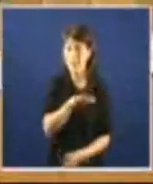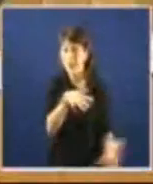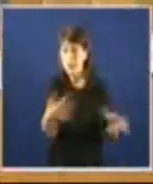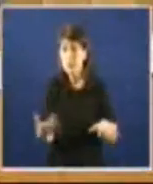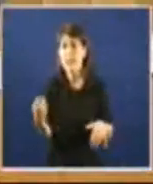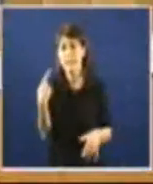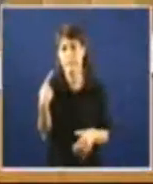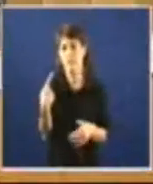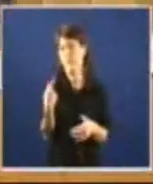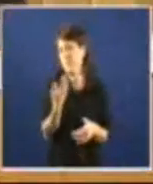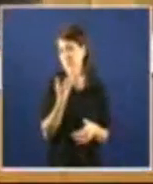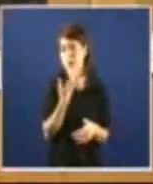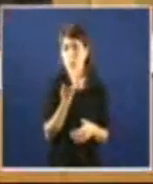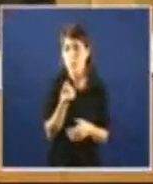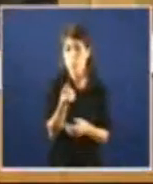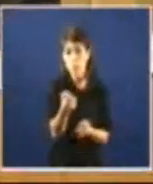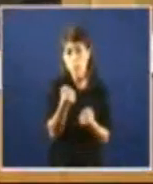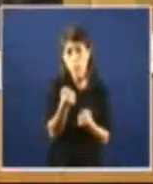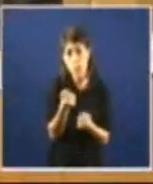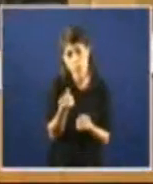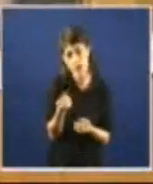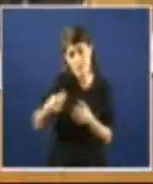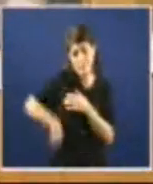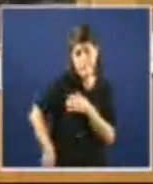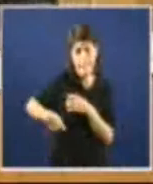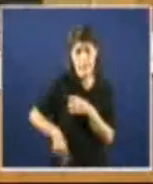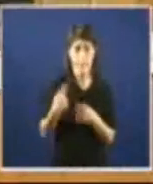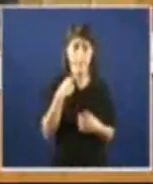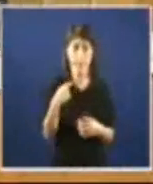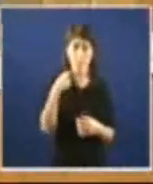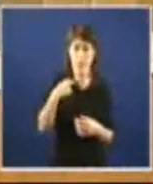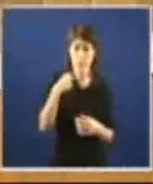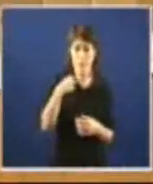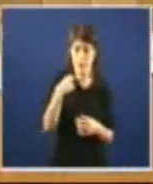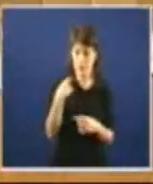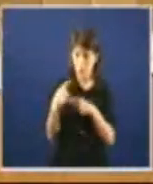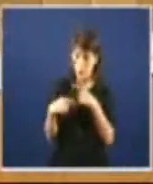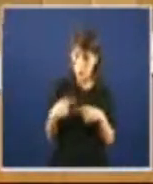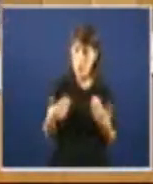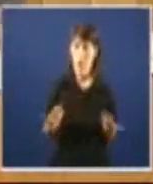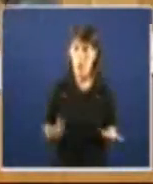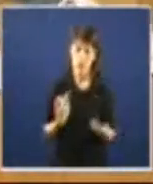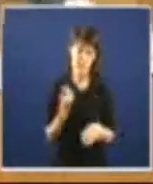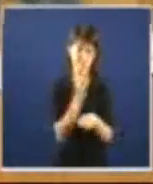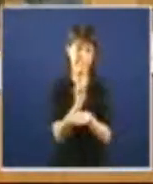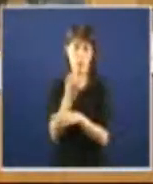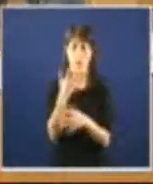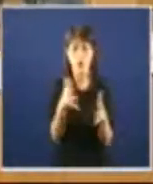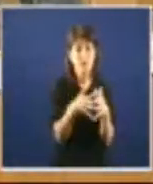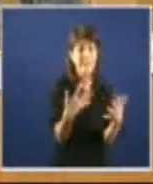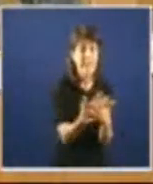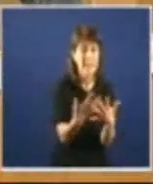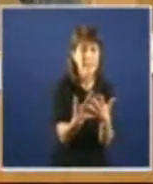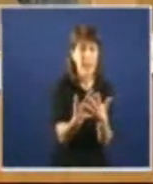sistemática perda de poder adquisitivo e reducción do gasto de consumo agregado que a súa vez fai caír o investimento no tecido empresarial noutros termos